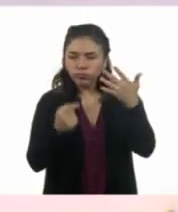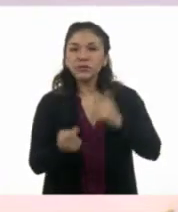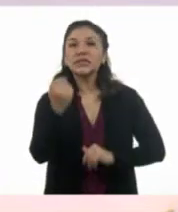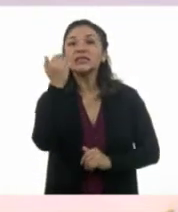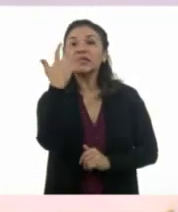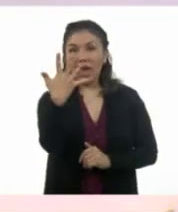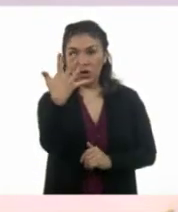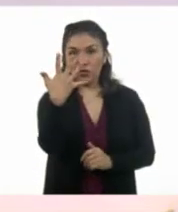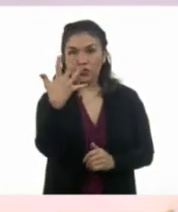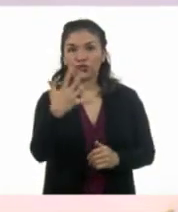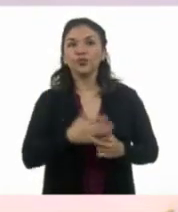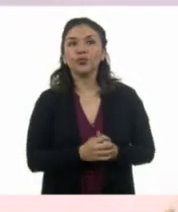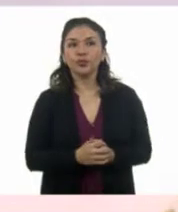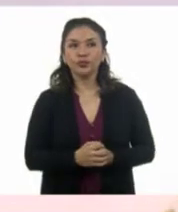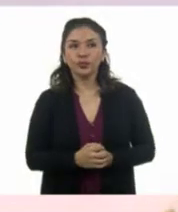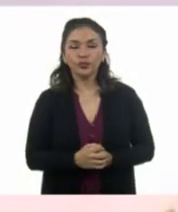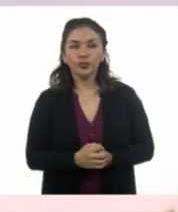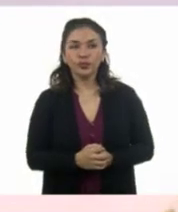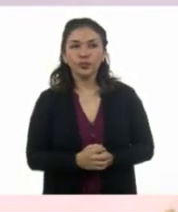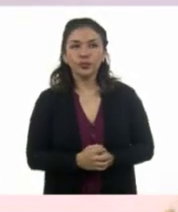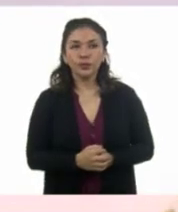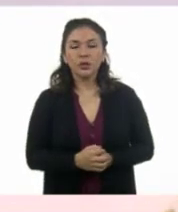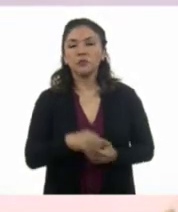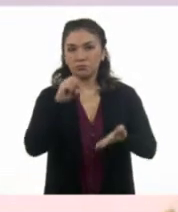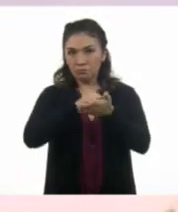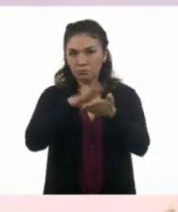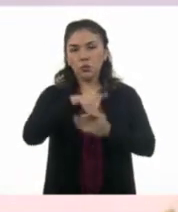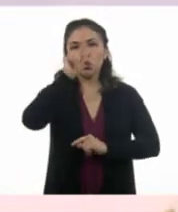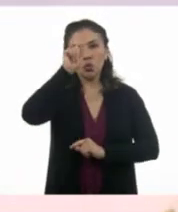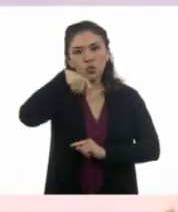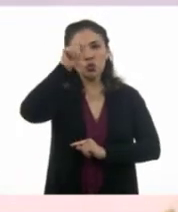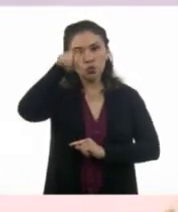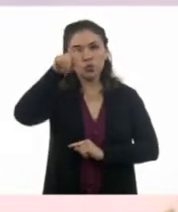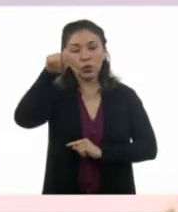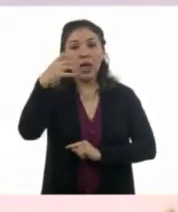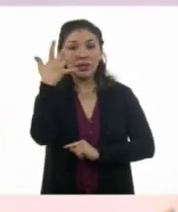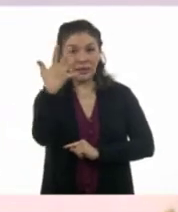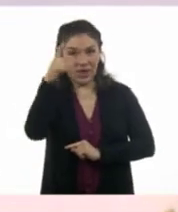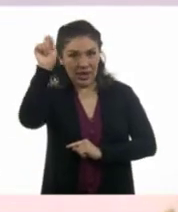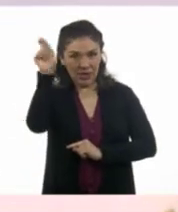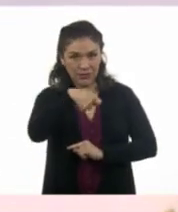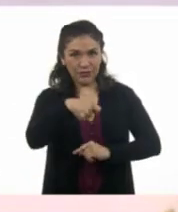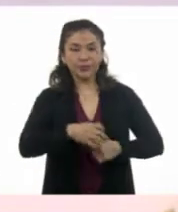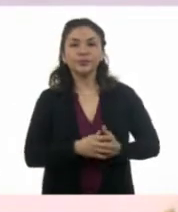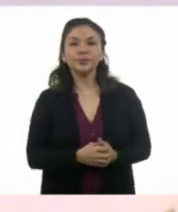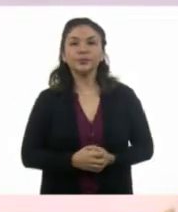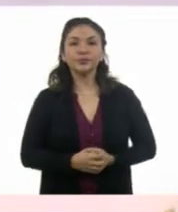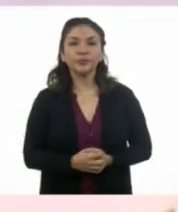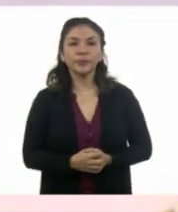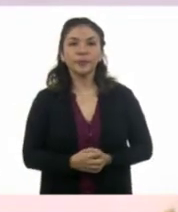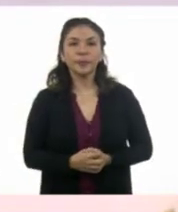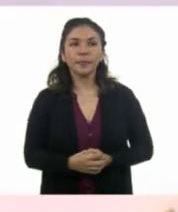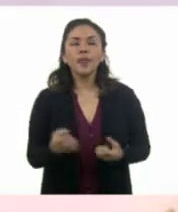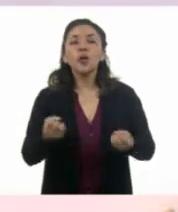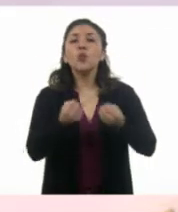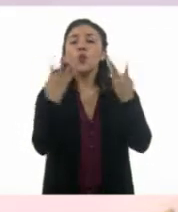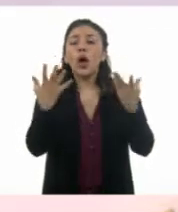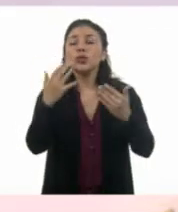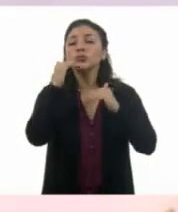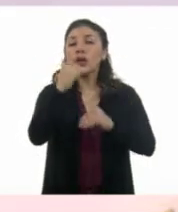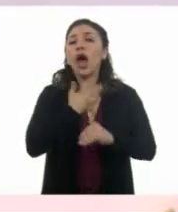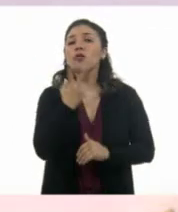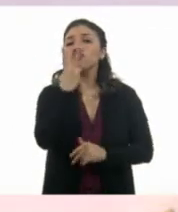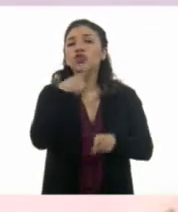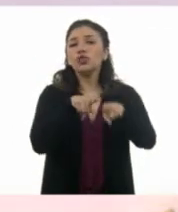uno, dos, tres, cuatro y la rayita oblicua, cinco. Cinco, perfecto. ¿Cuántos tienen dos